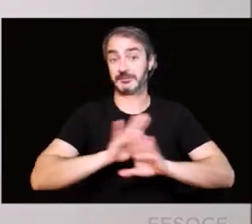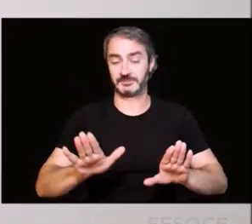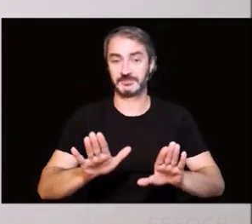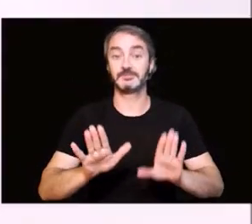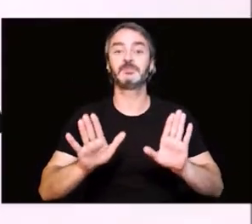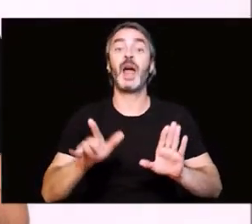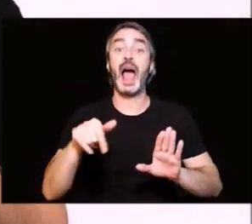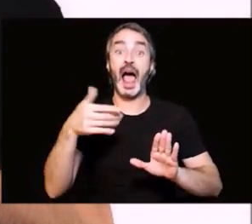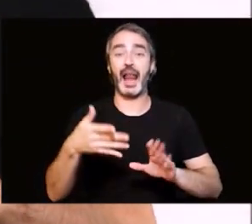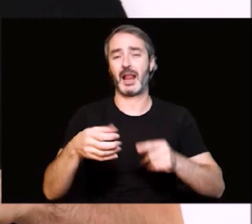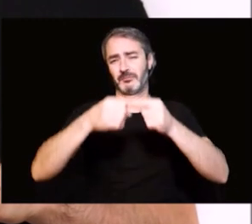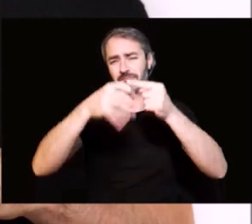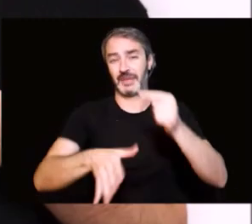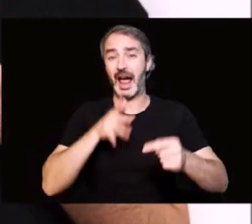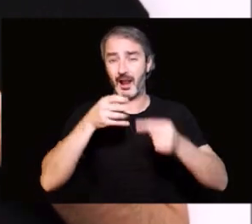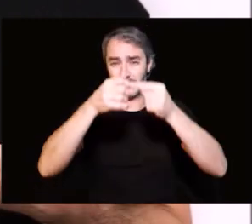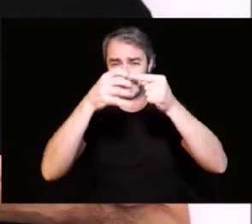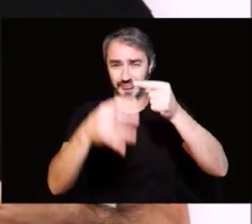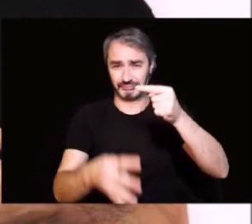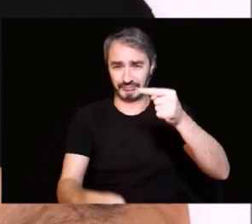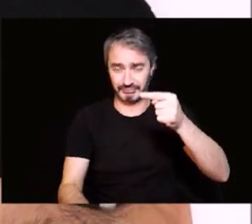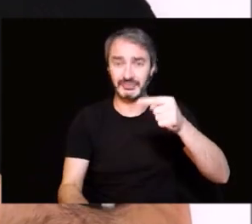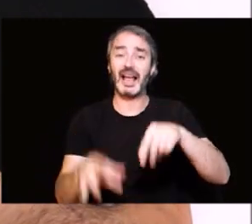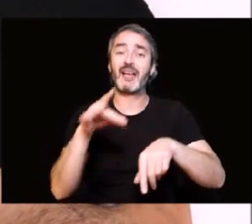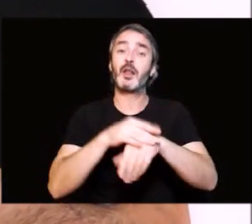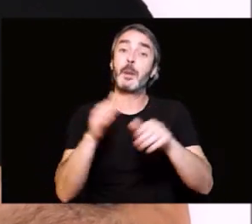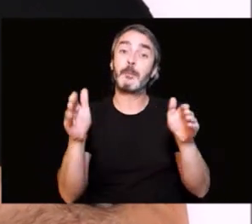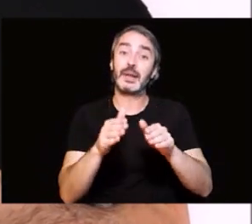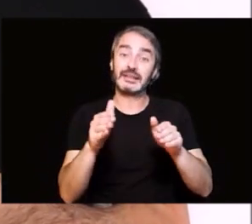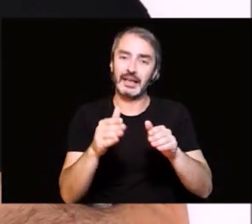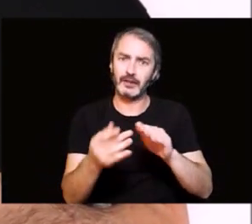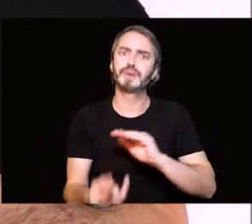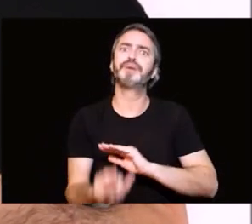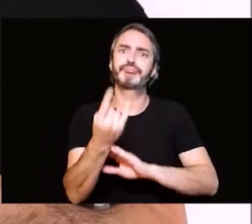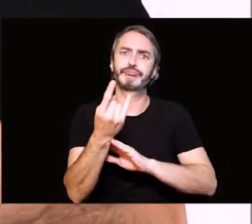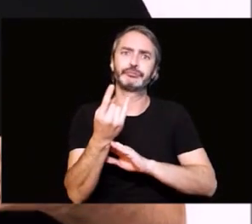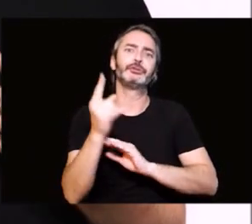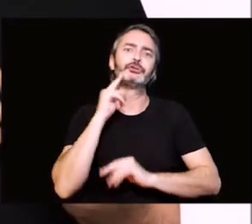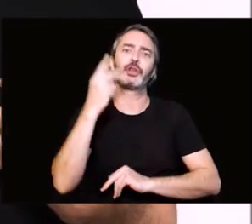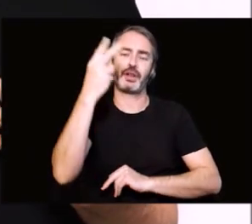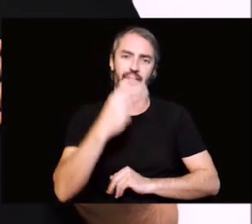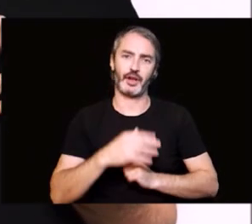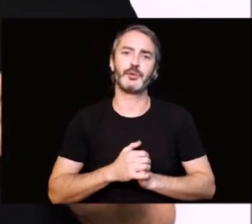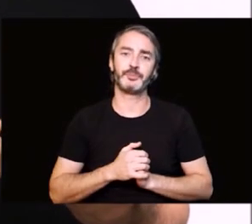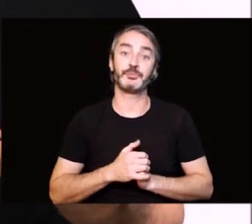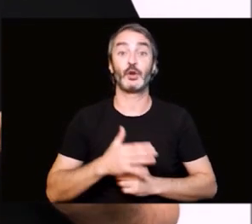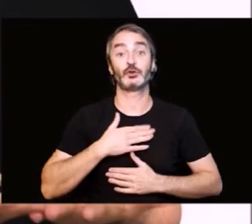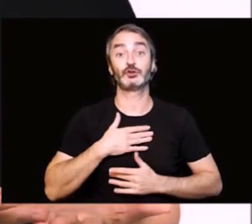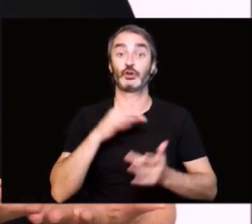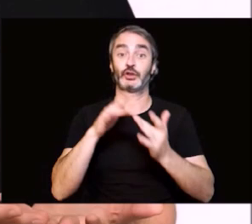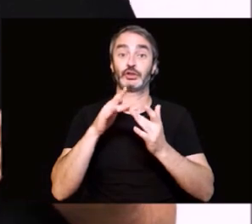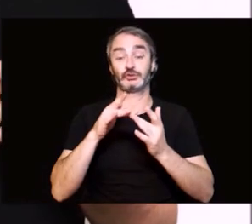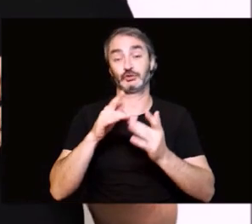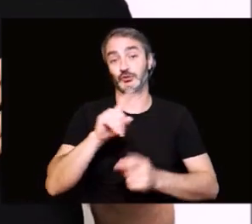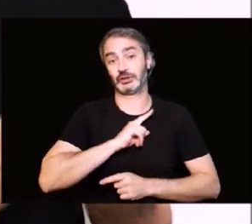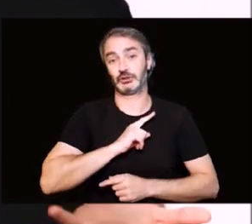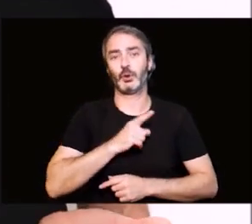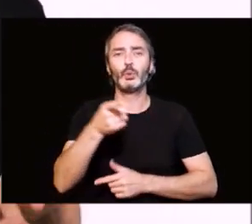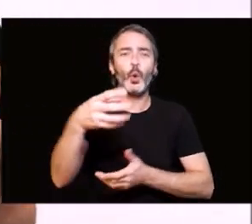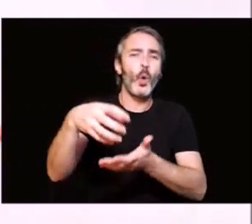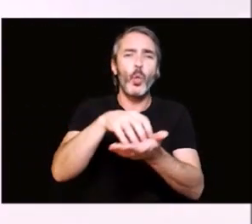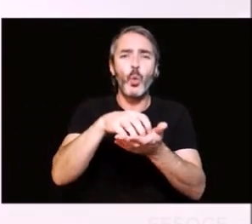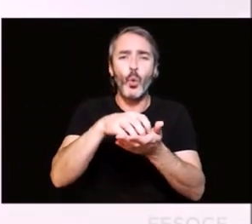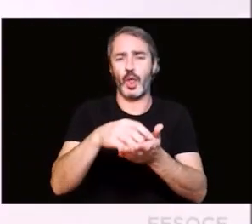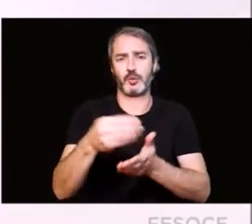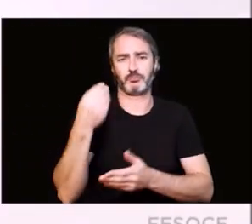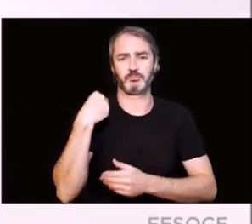Pero te dejamos un listado con las enfermedades minoritarias que causan sordoceguera y nuestros datos de contacto, para cualquier duda